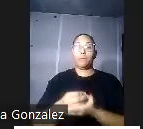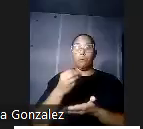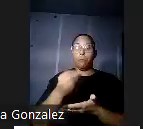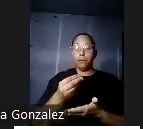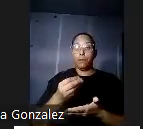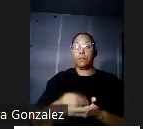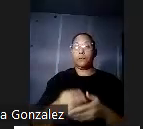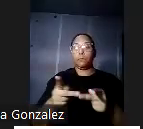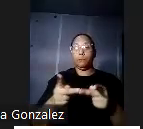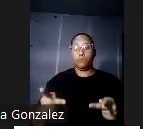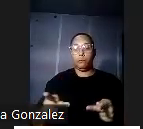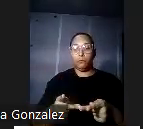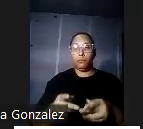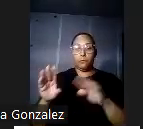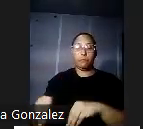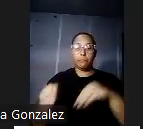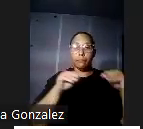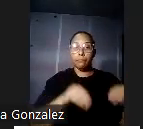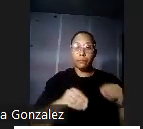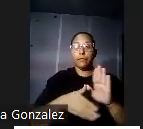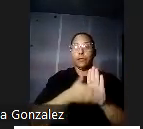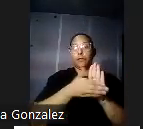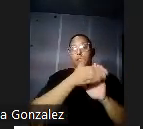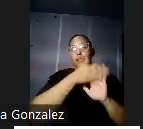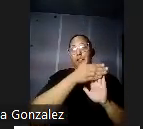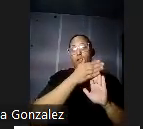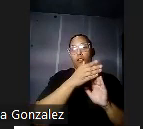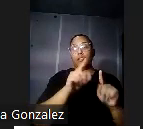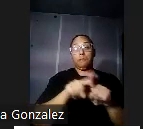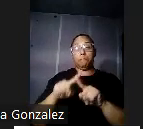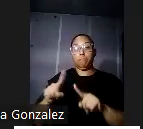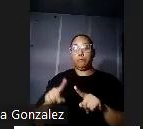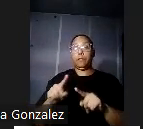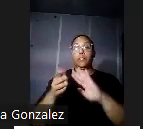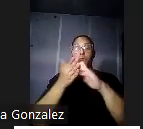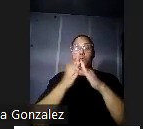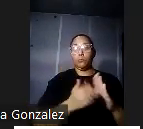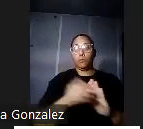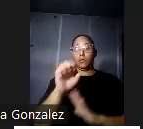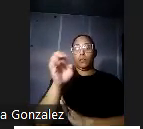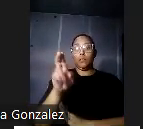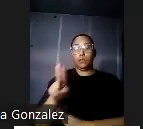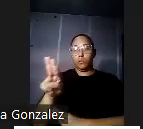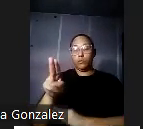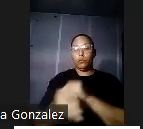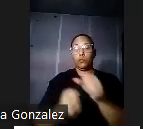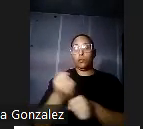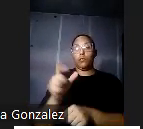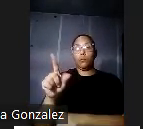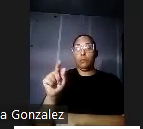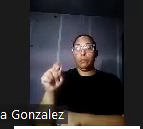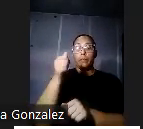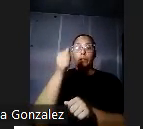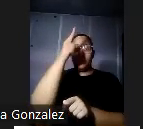se trasladaron conceptos del desarrollo suburbano de las ciudades americanas con estos primeros años del siglo XX. Los hermanos Ben